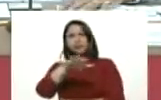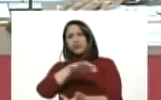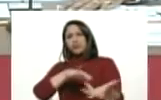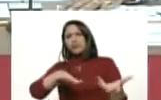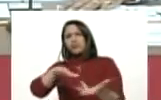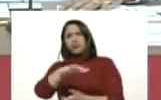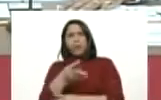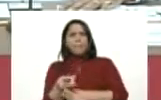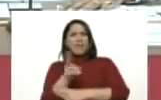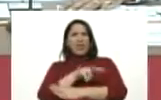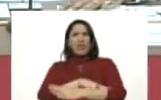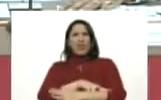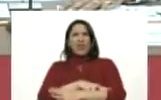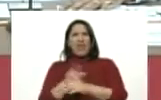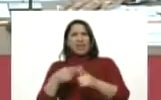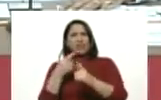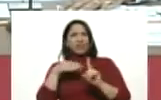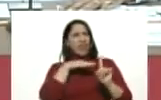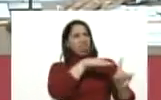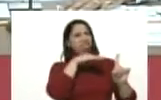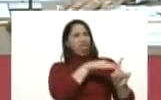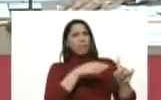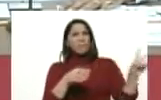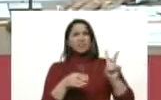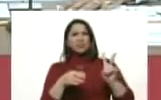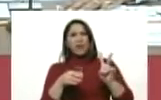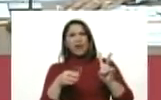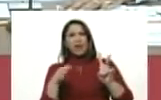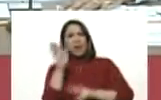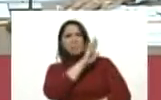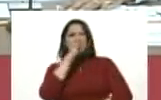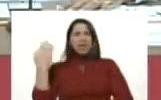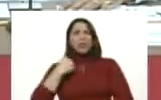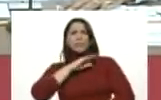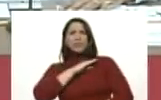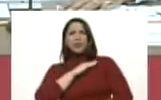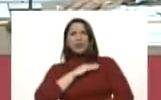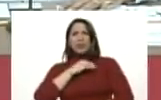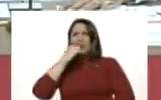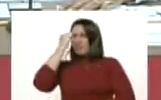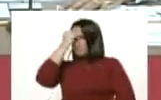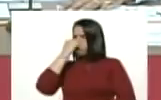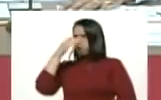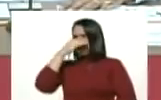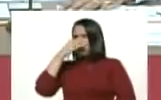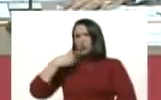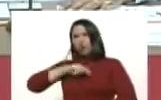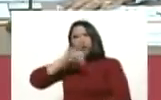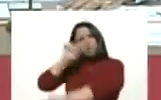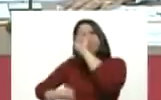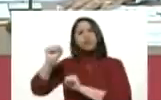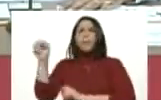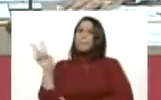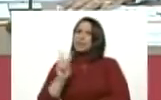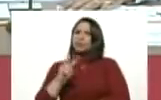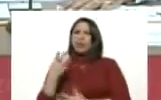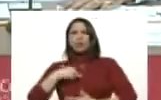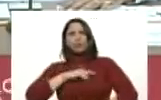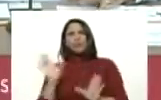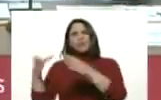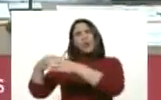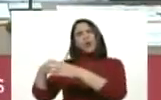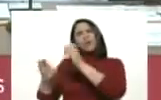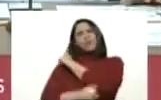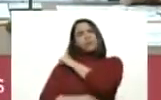y vienen a meterse con Venezuela en medio de la pandemia, bandidos. Desde Venezuela los repudiamos, los rechazamos. Club de